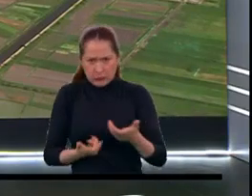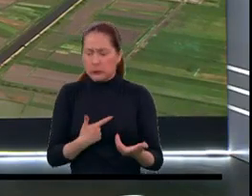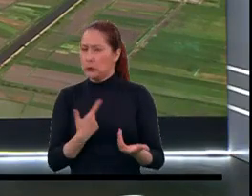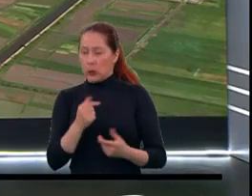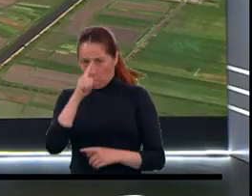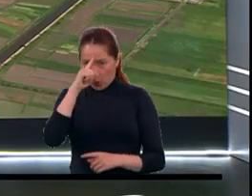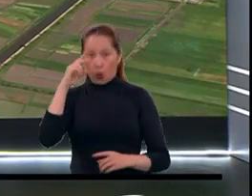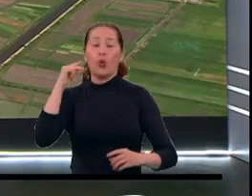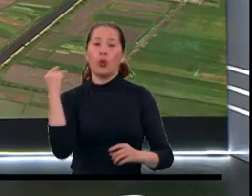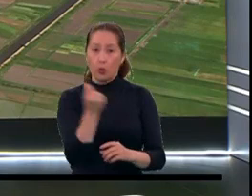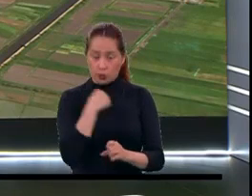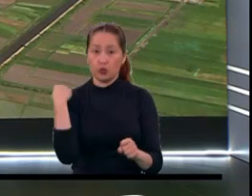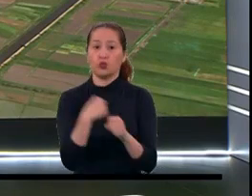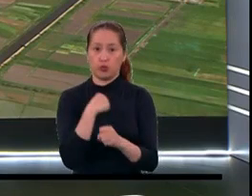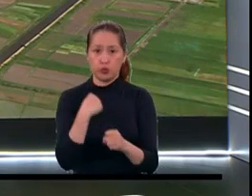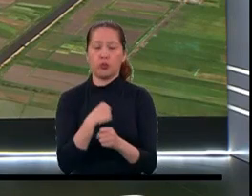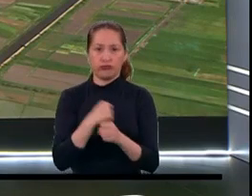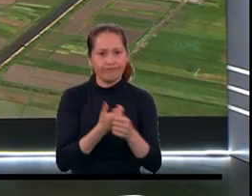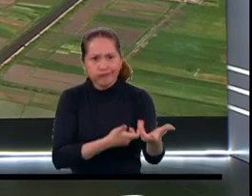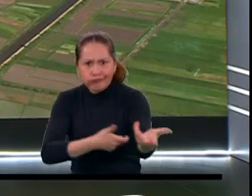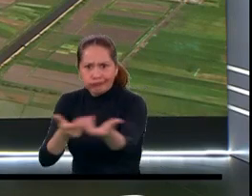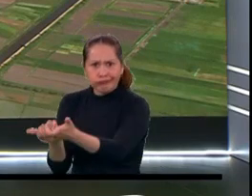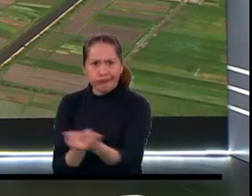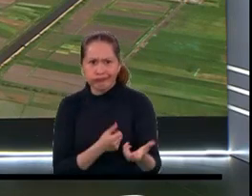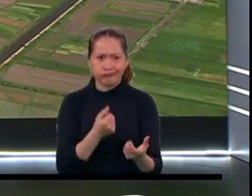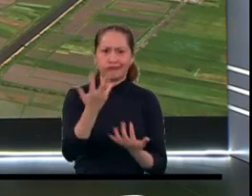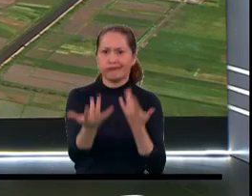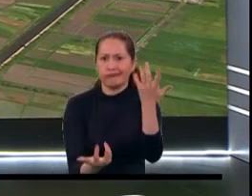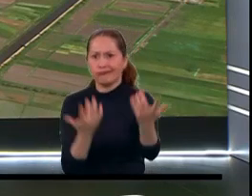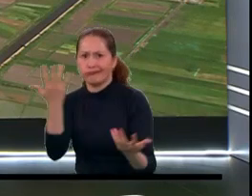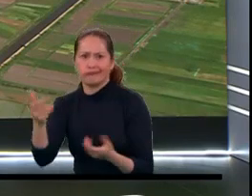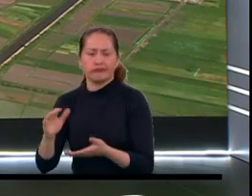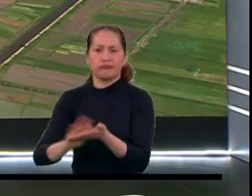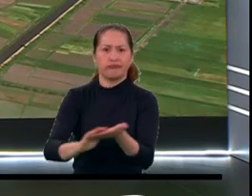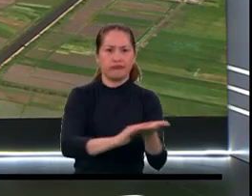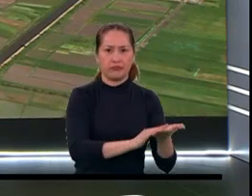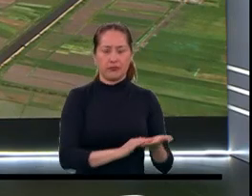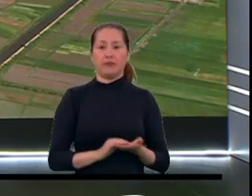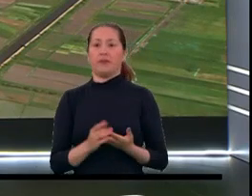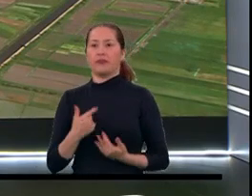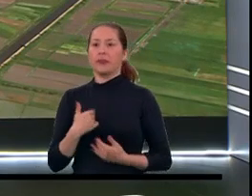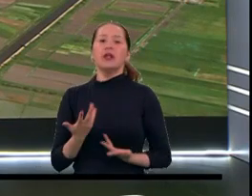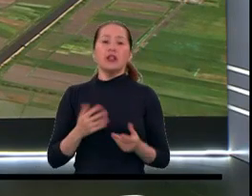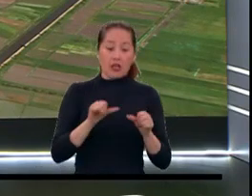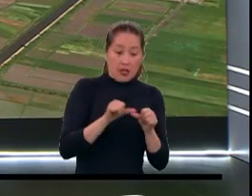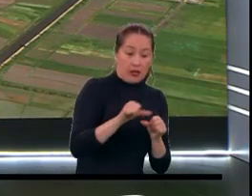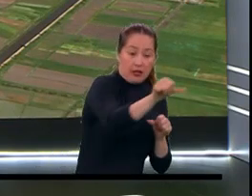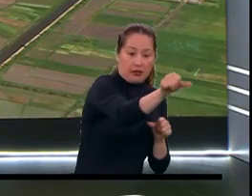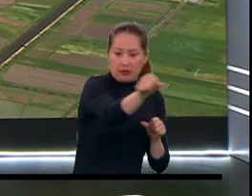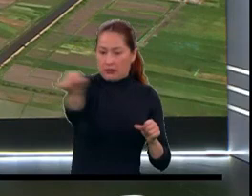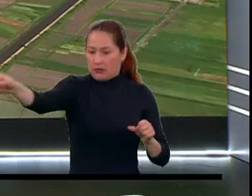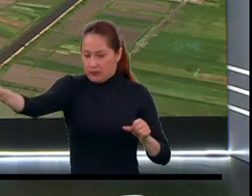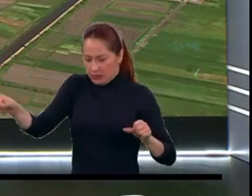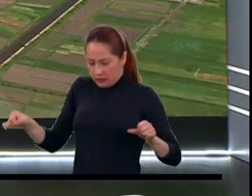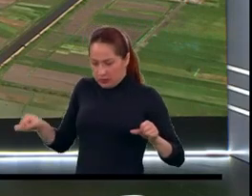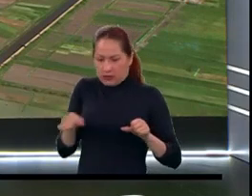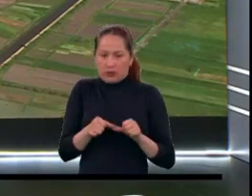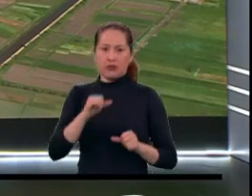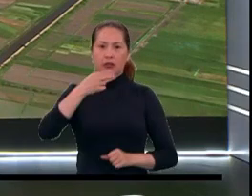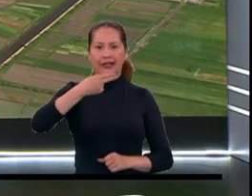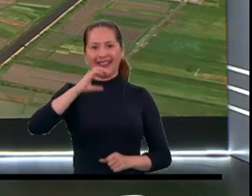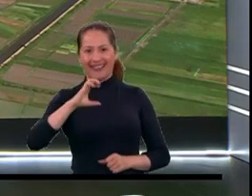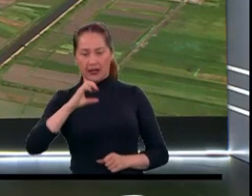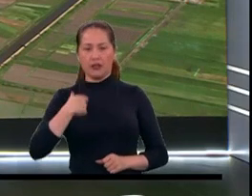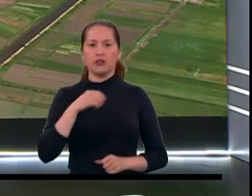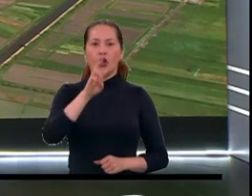Según el último reporte de las autoridades, como lo pueden ver en este mapa, son 850 hectáreas las que se han quemado en esta conflagración.